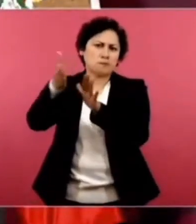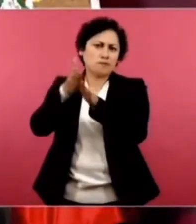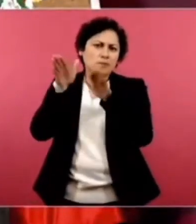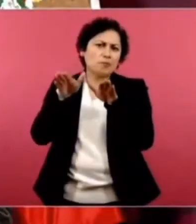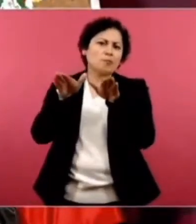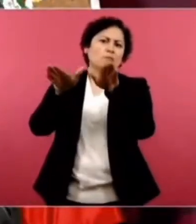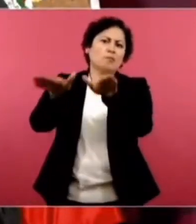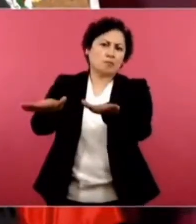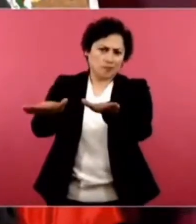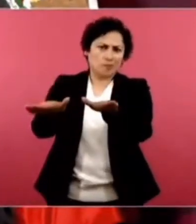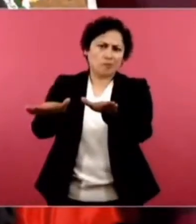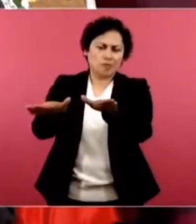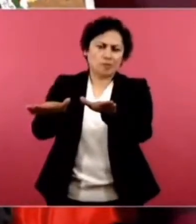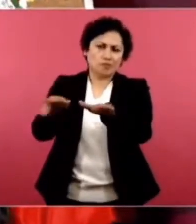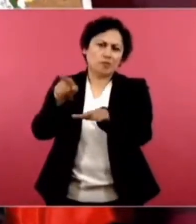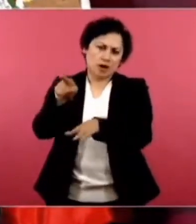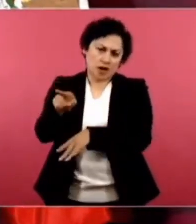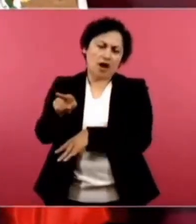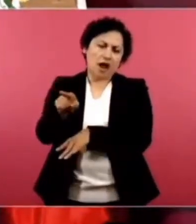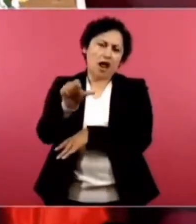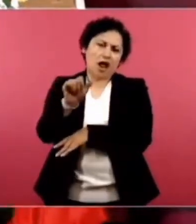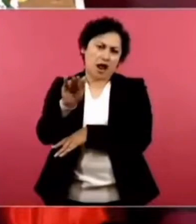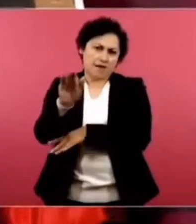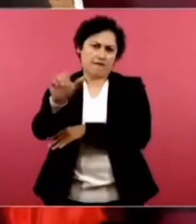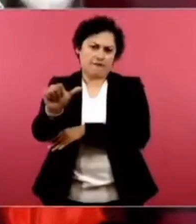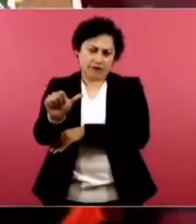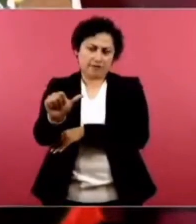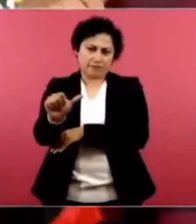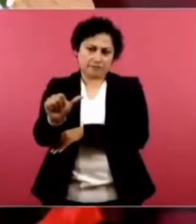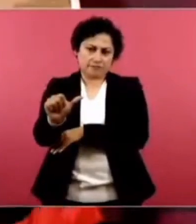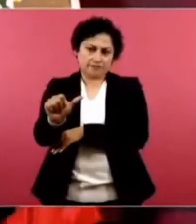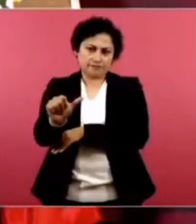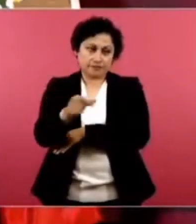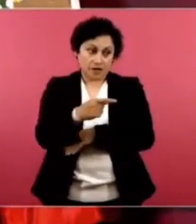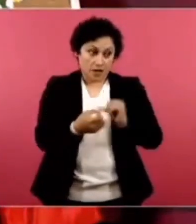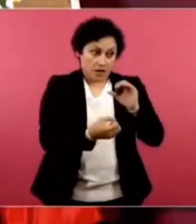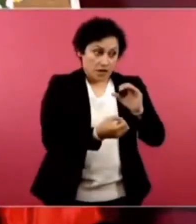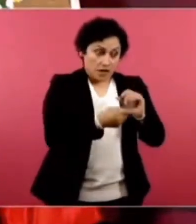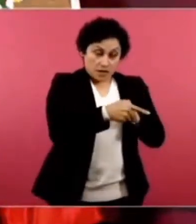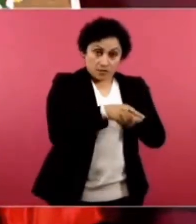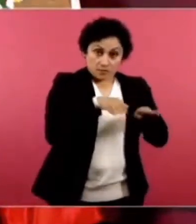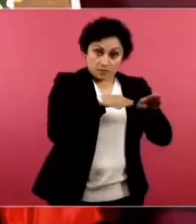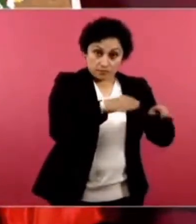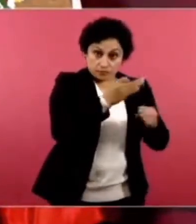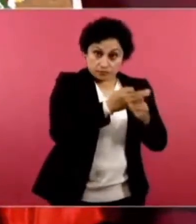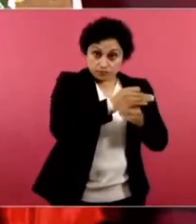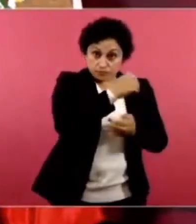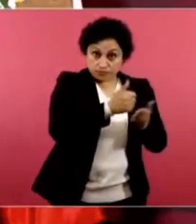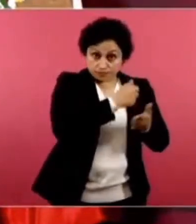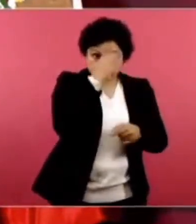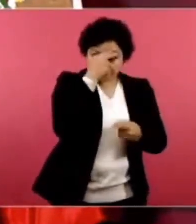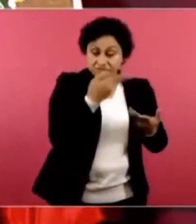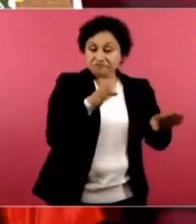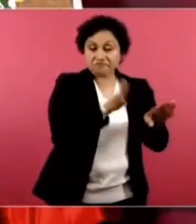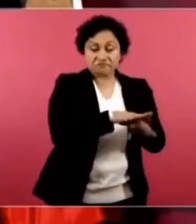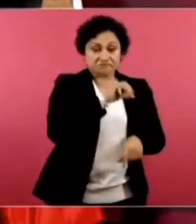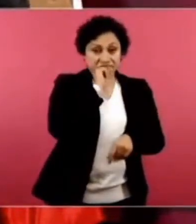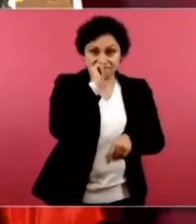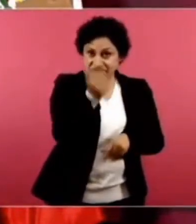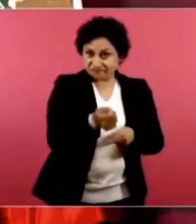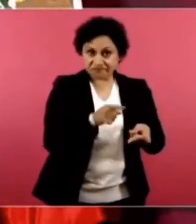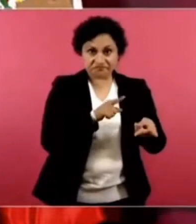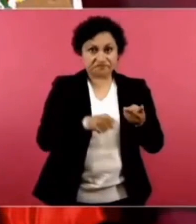el actual aeropuerto. No se cerró la base militar de Santa Lucía. Ahí está el hangar presidencial.